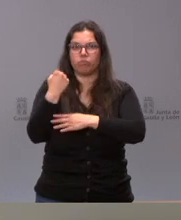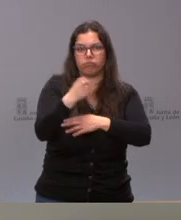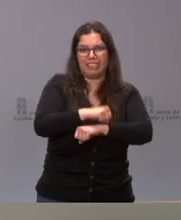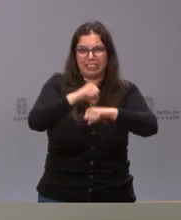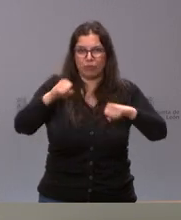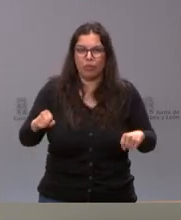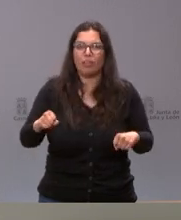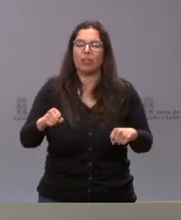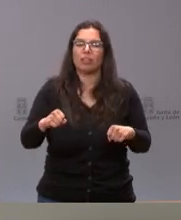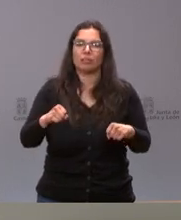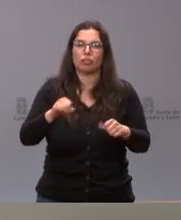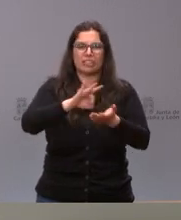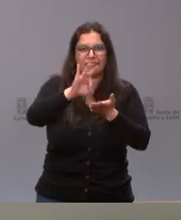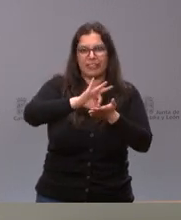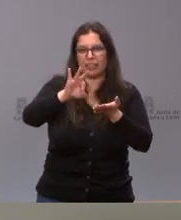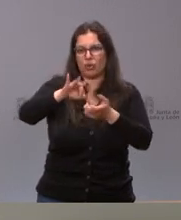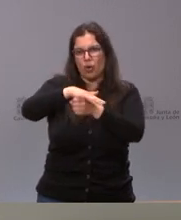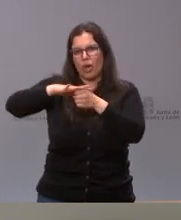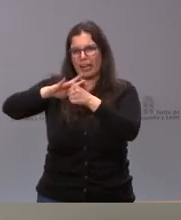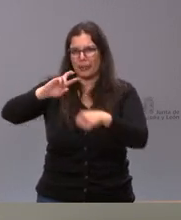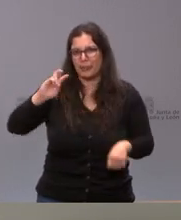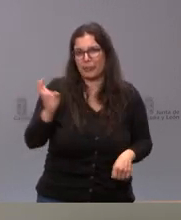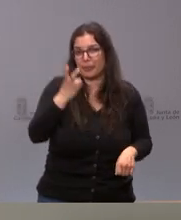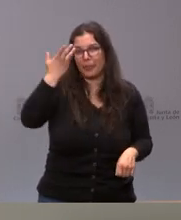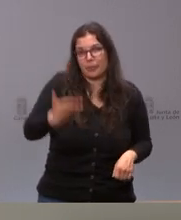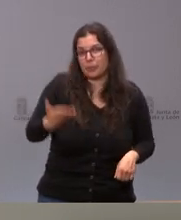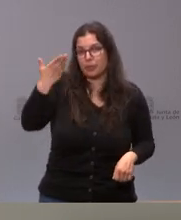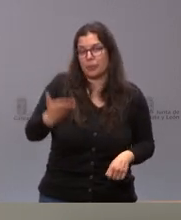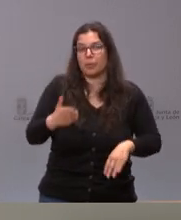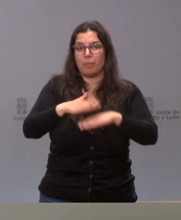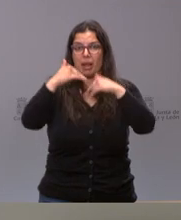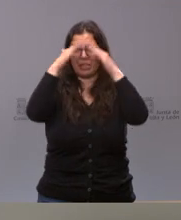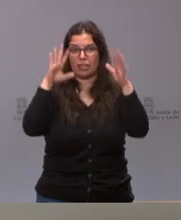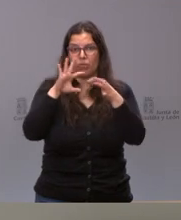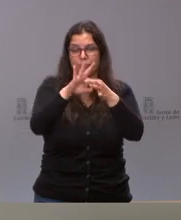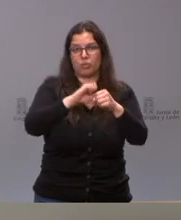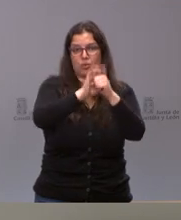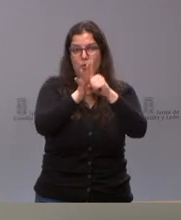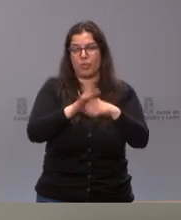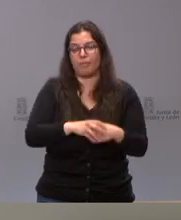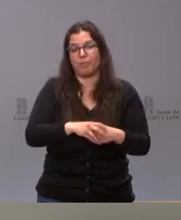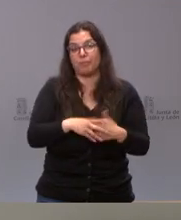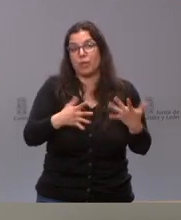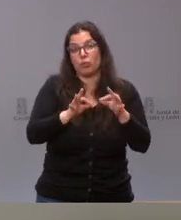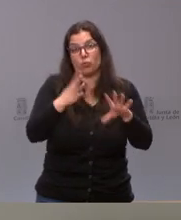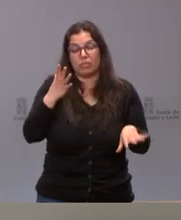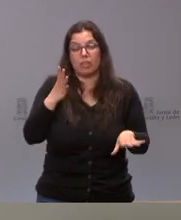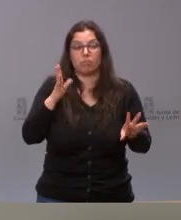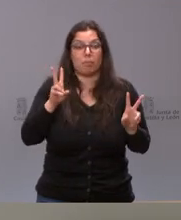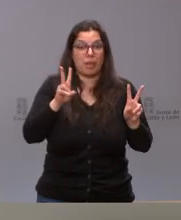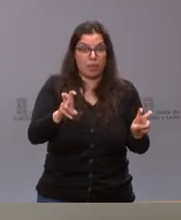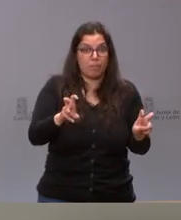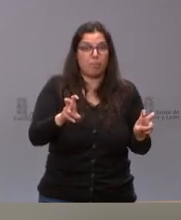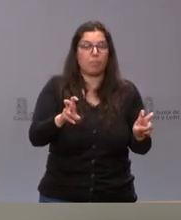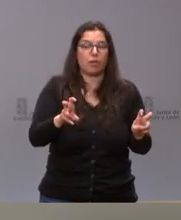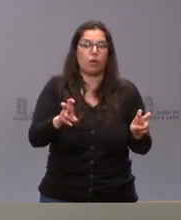servicios todas aquellas áreas que son imprescindibles en relación con esta cuestión. Afortunadamente como les digo inicialmente el impacto